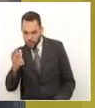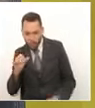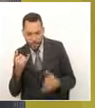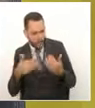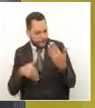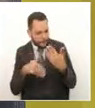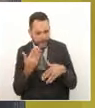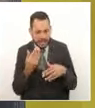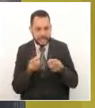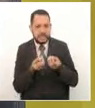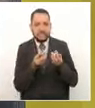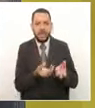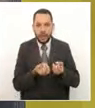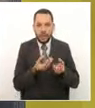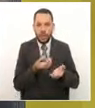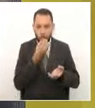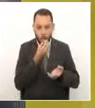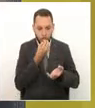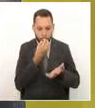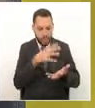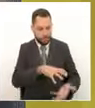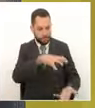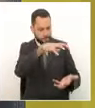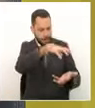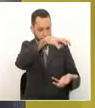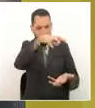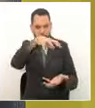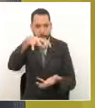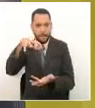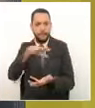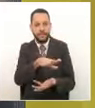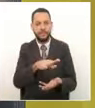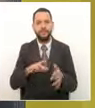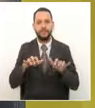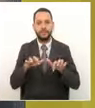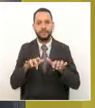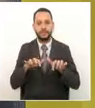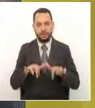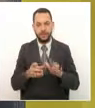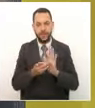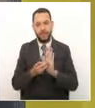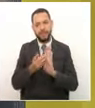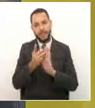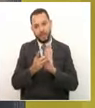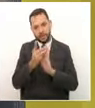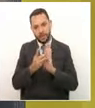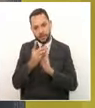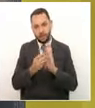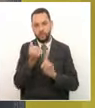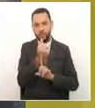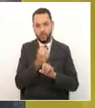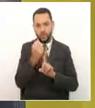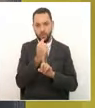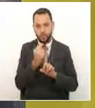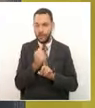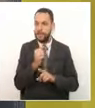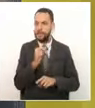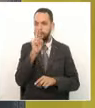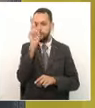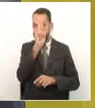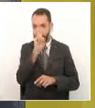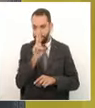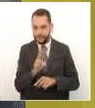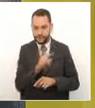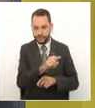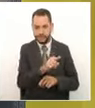a hacer entrega de estos mercados, desde la Secretaría de Desarrollo Social del Departamento, con apoyo de la